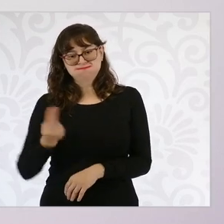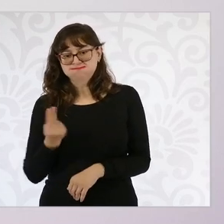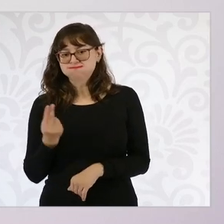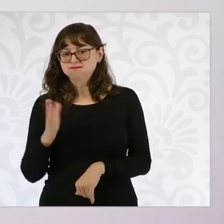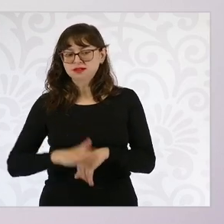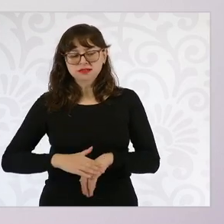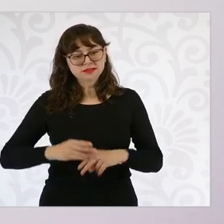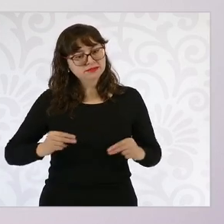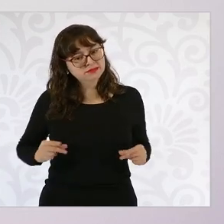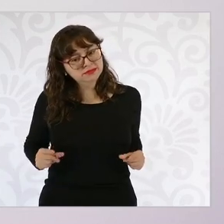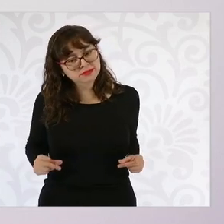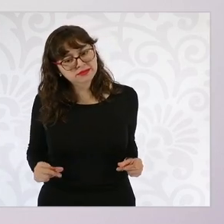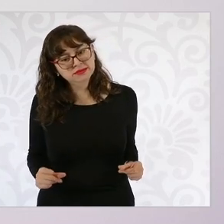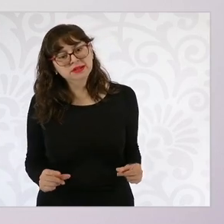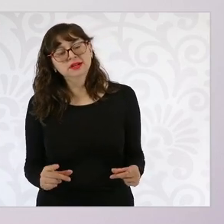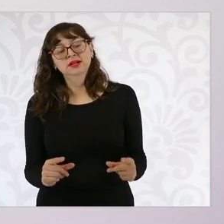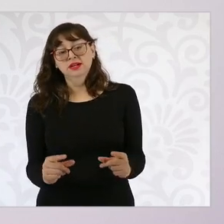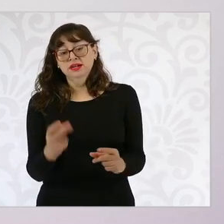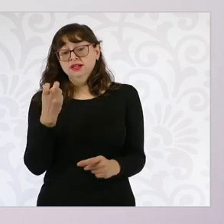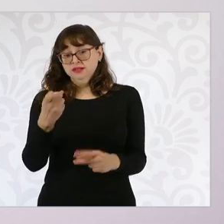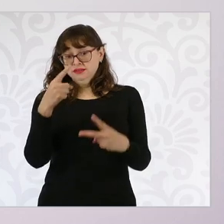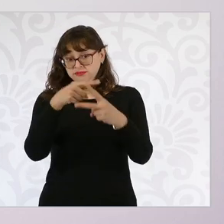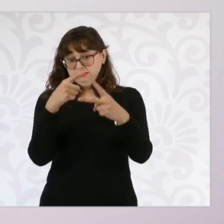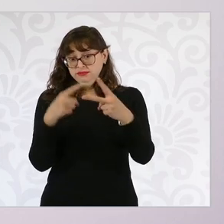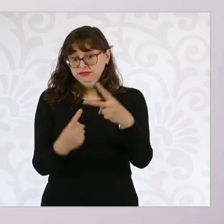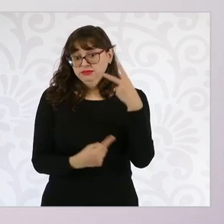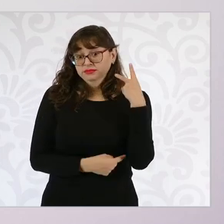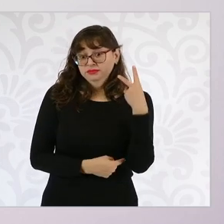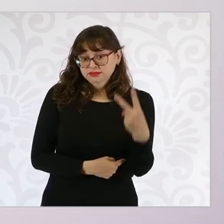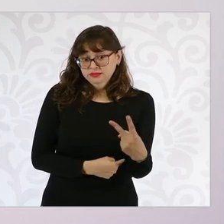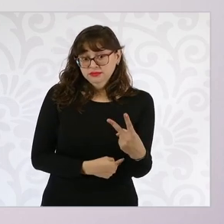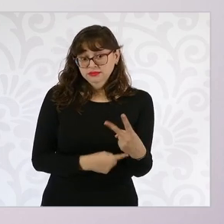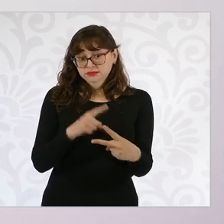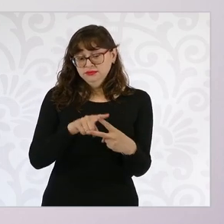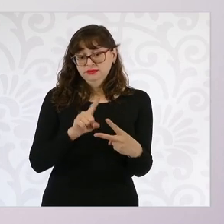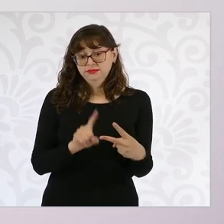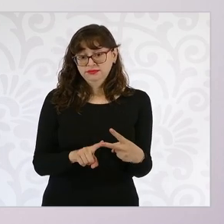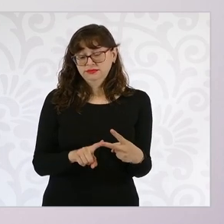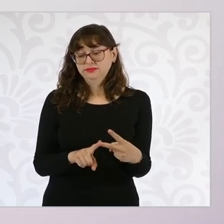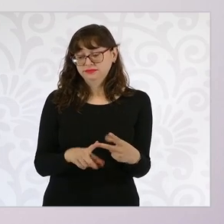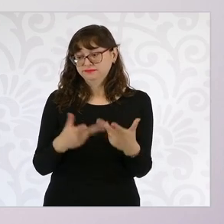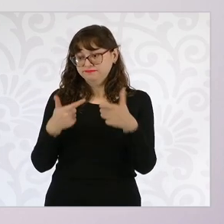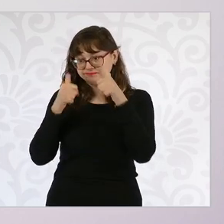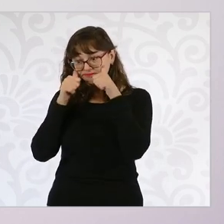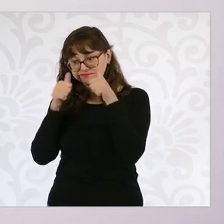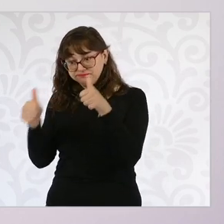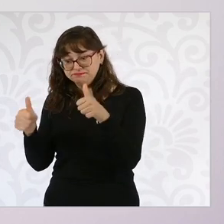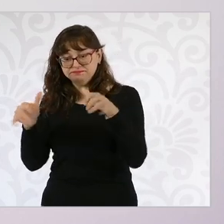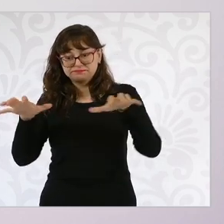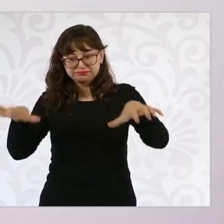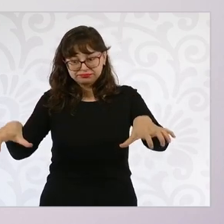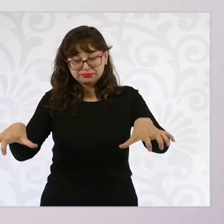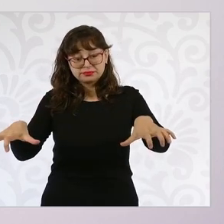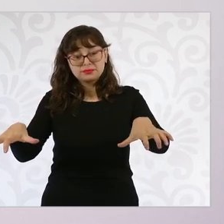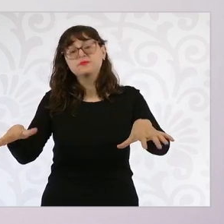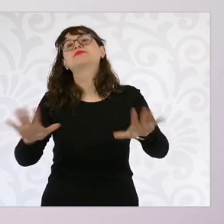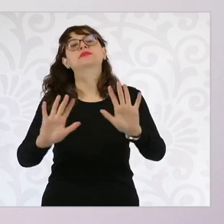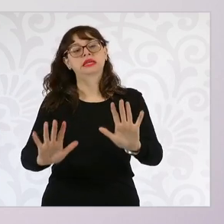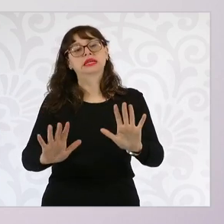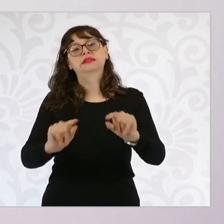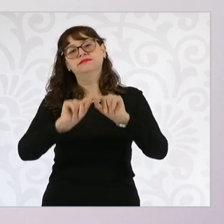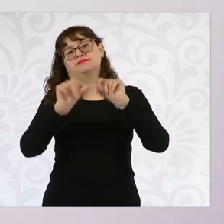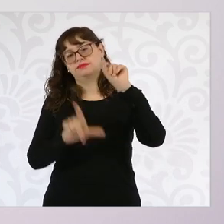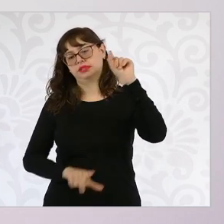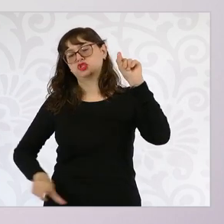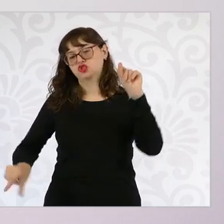esas son las dos poblaciones que queremos atender con prioridad y al mismo tiempo ir desarrollando el sistema de